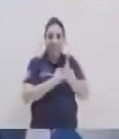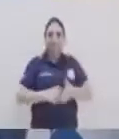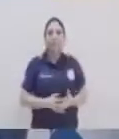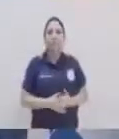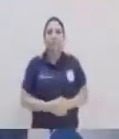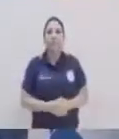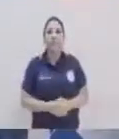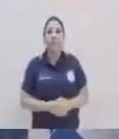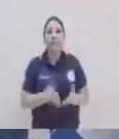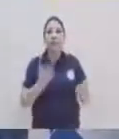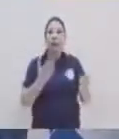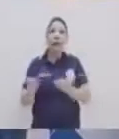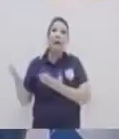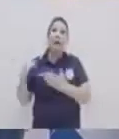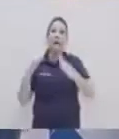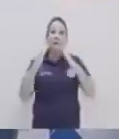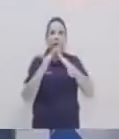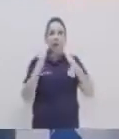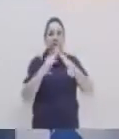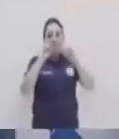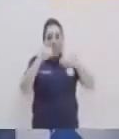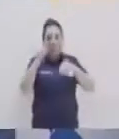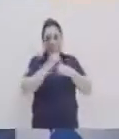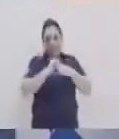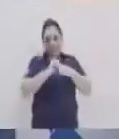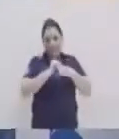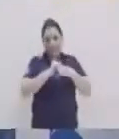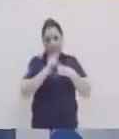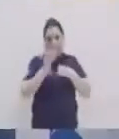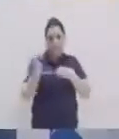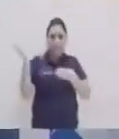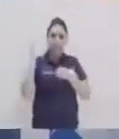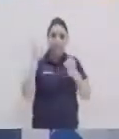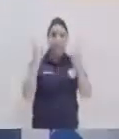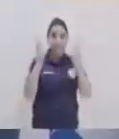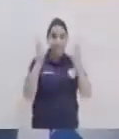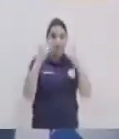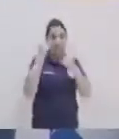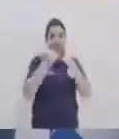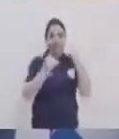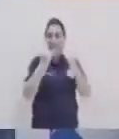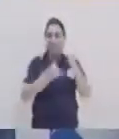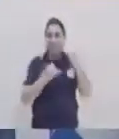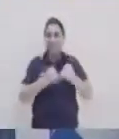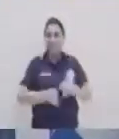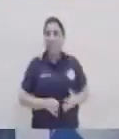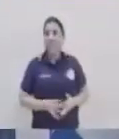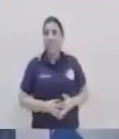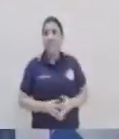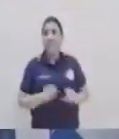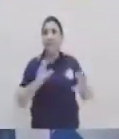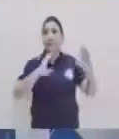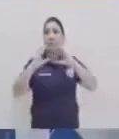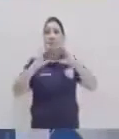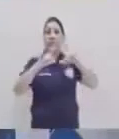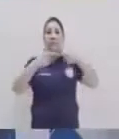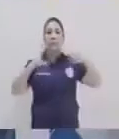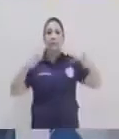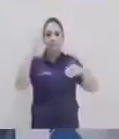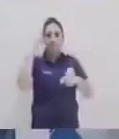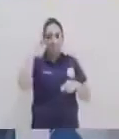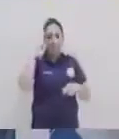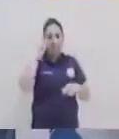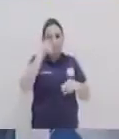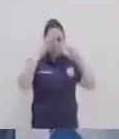Definitivamente, Iris, pues ahí está, todos en casa, pues pueden poner en práctica estos temas, es así como llegamos al final del segmento de comunicación y